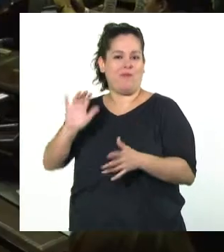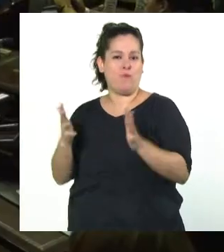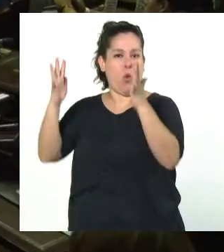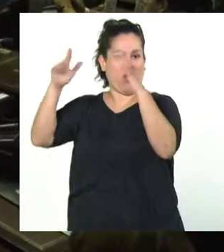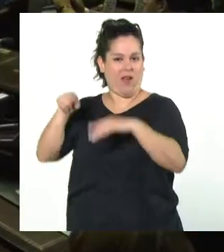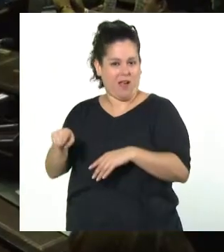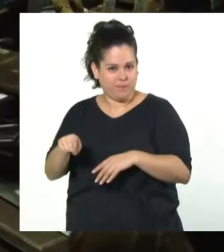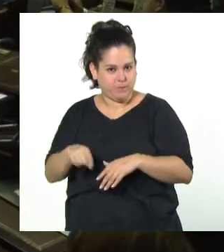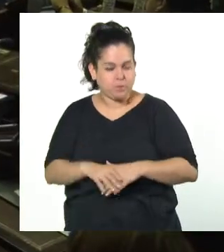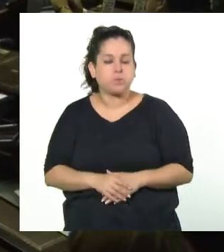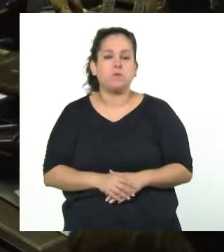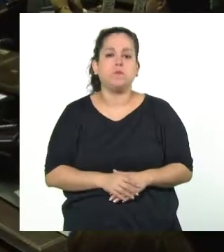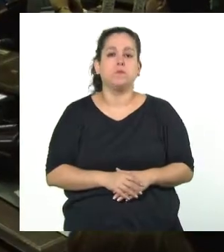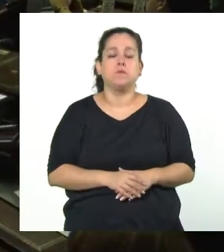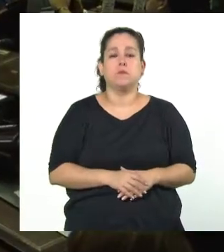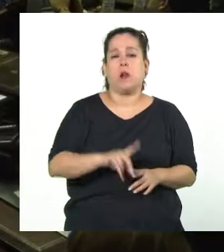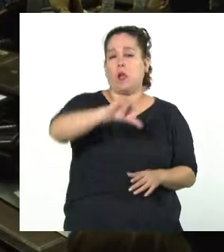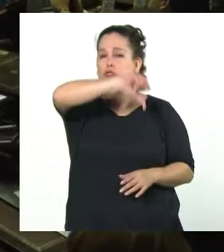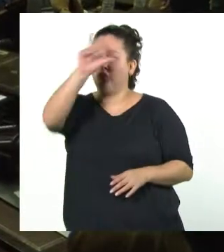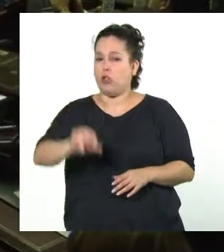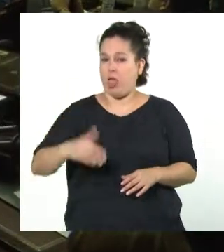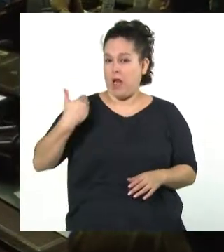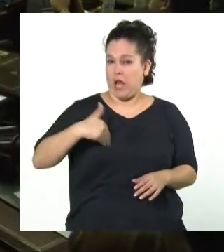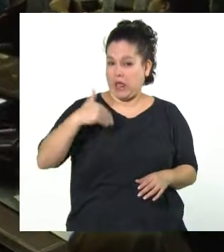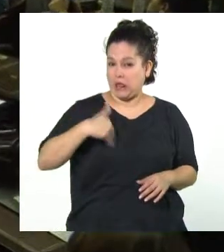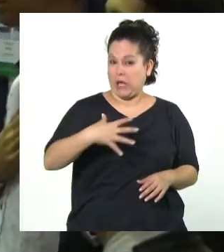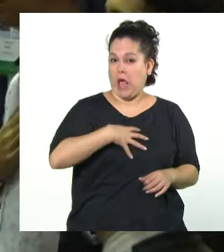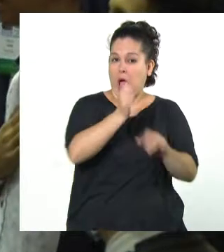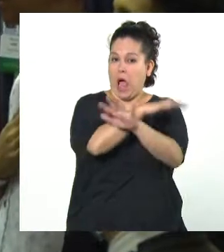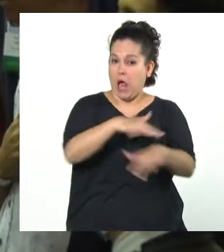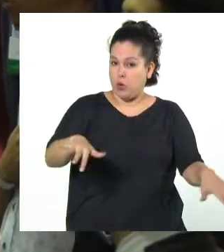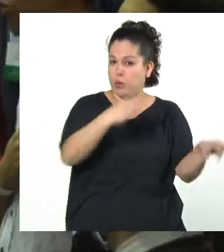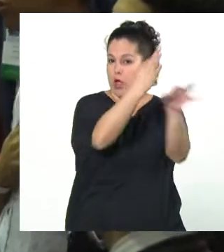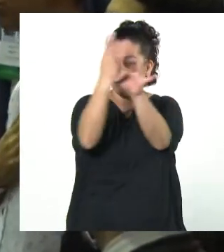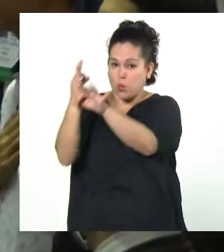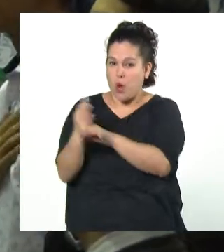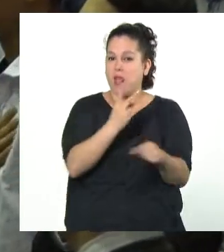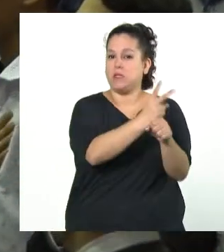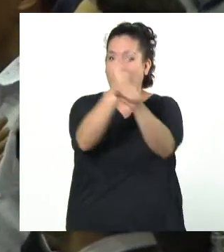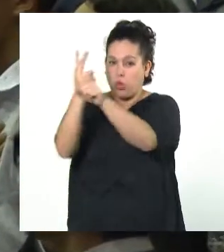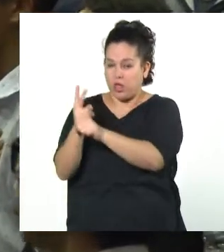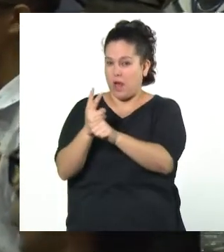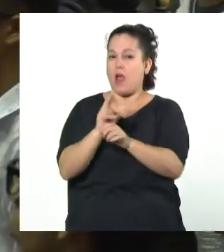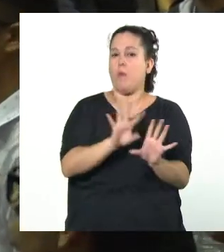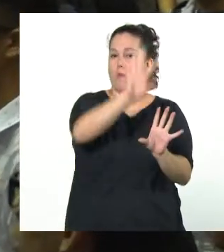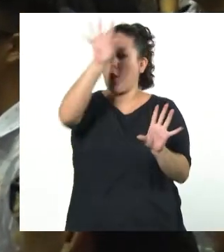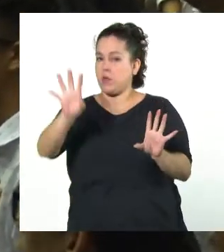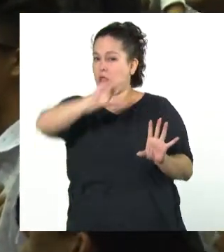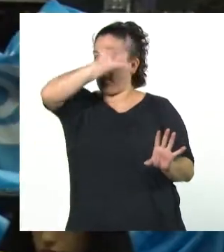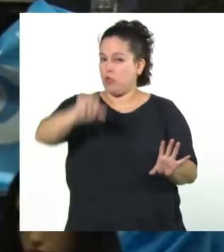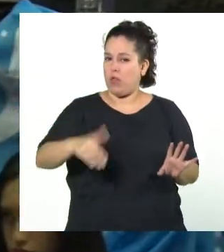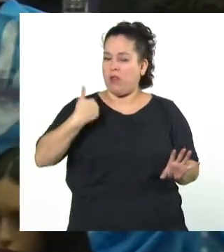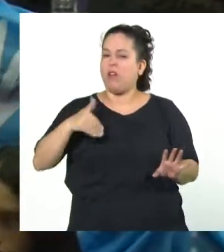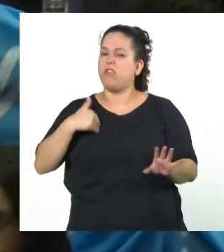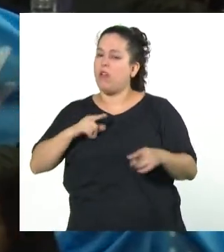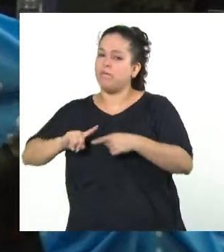Estudiantes secundarios de todo el país sesionaron en el Congreso de la Nación. Estudiantes del nivel secundario de todas las provincias del país debatieron